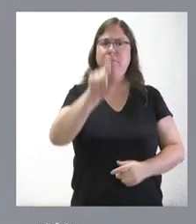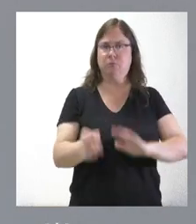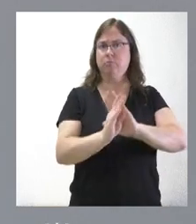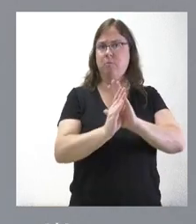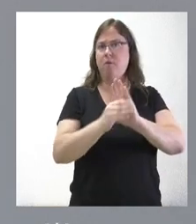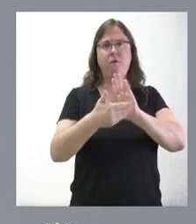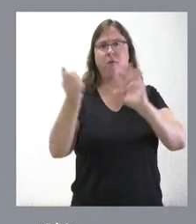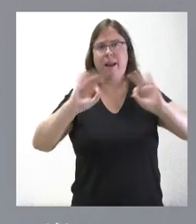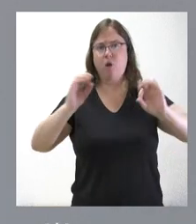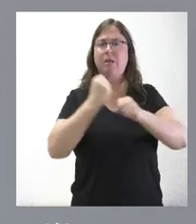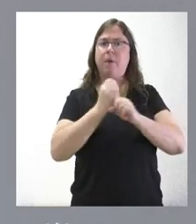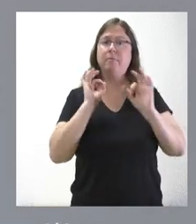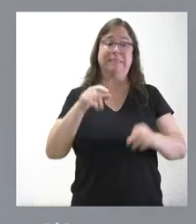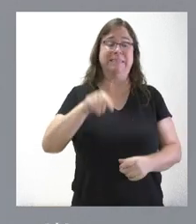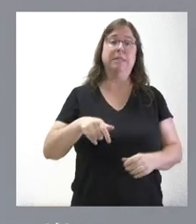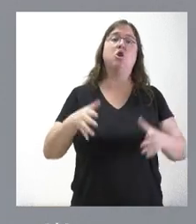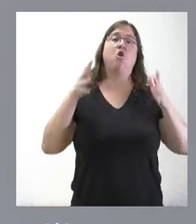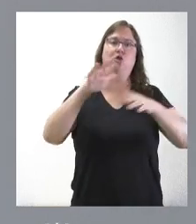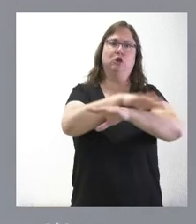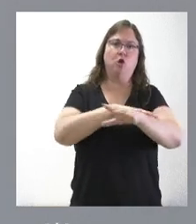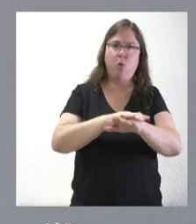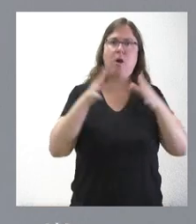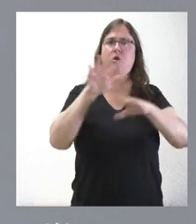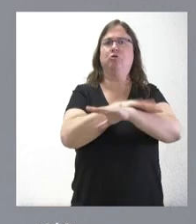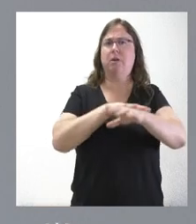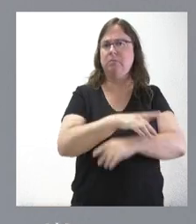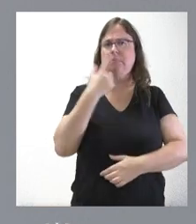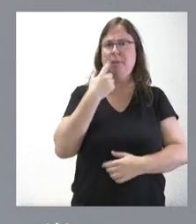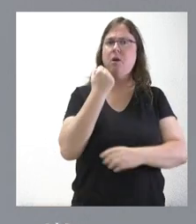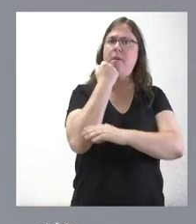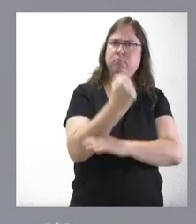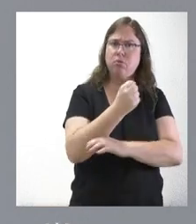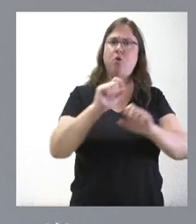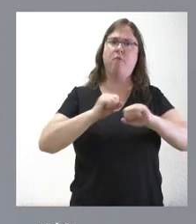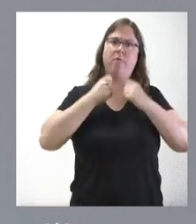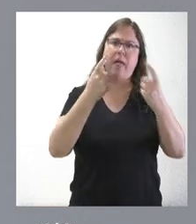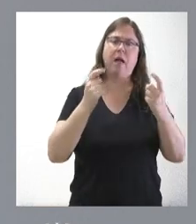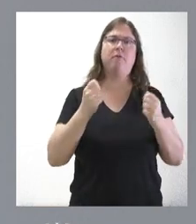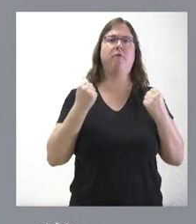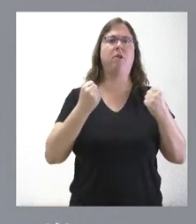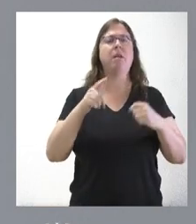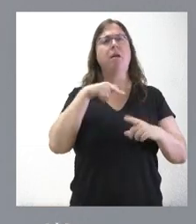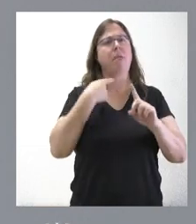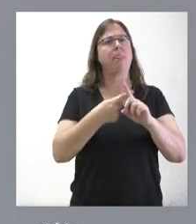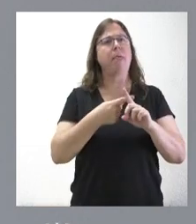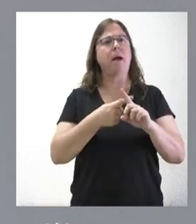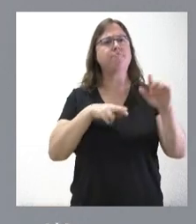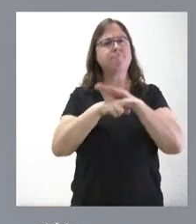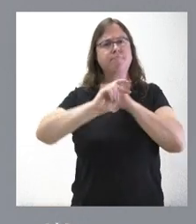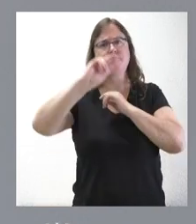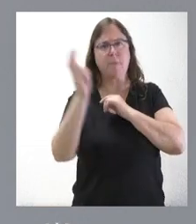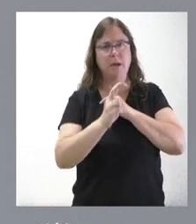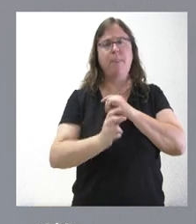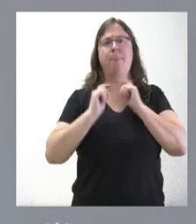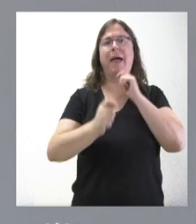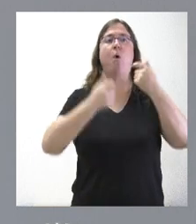Están viendo aquí, consejo de gobierno tras consejo de gobierno, que estamos fortaleciendo ese operativo y que estamos dotándolo de más medios y más recursos